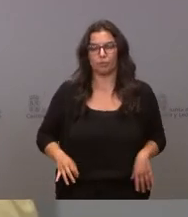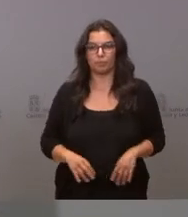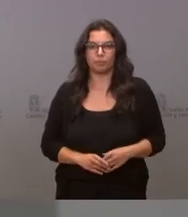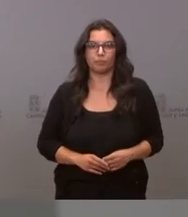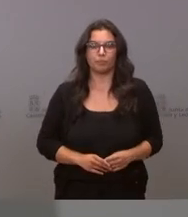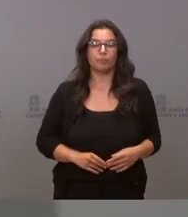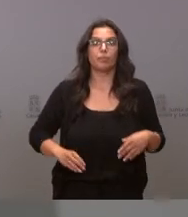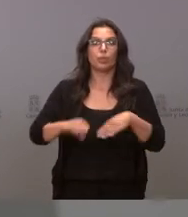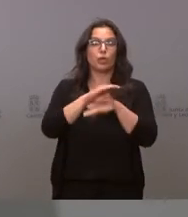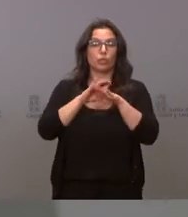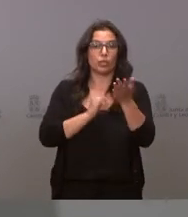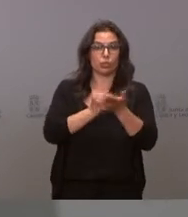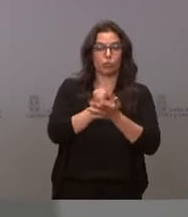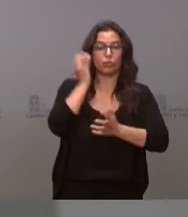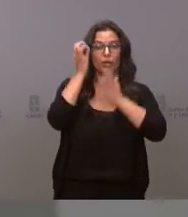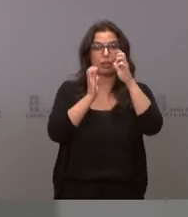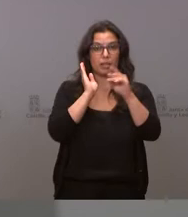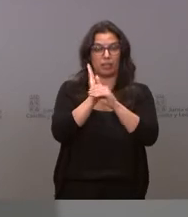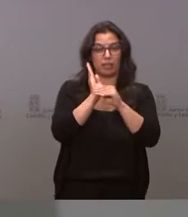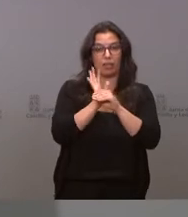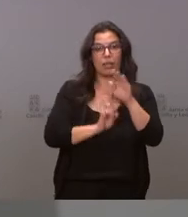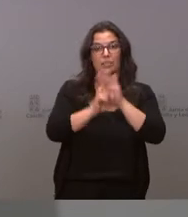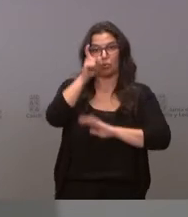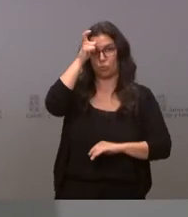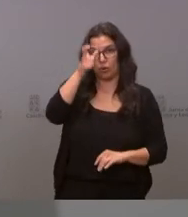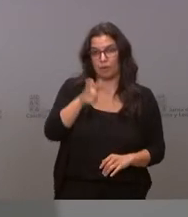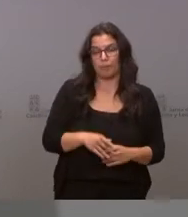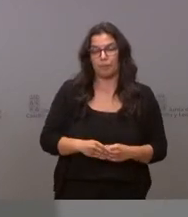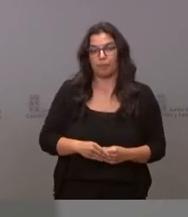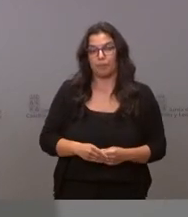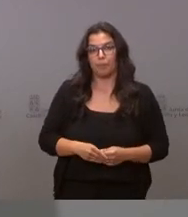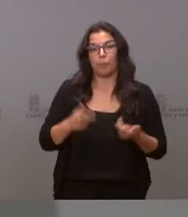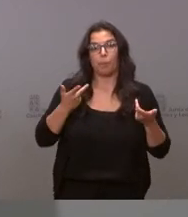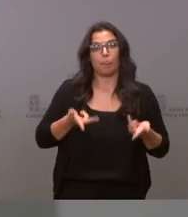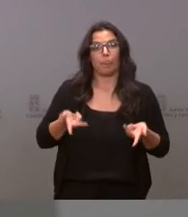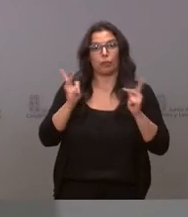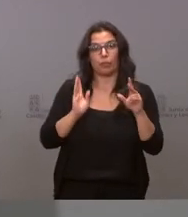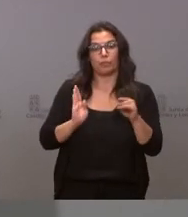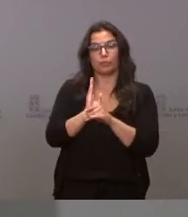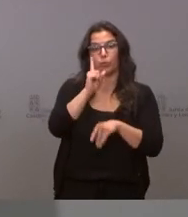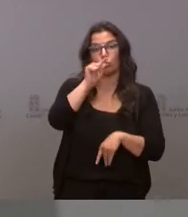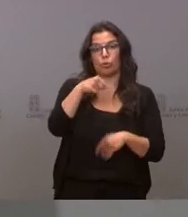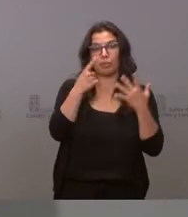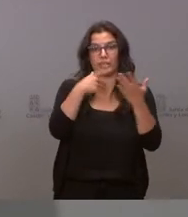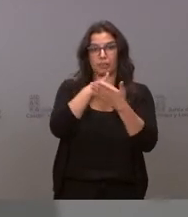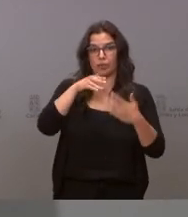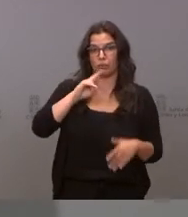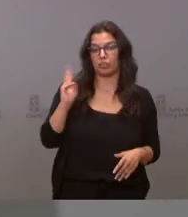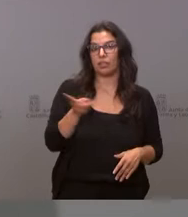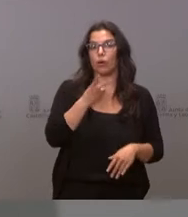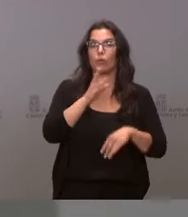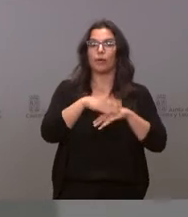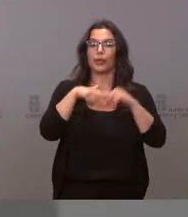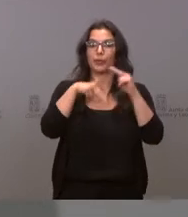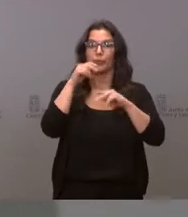Consejería de Agricultura, Ganadería y Desarrollo Rural autoriza una inversión de 1,6 millones de euros en obras